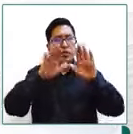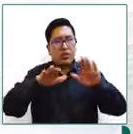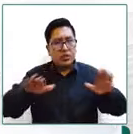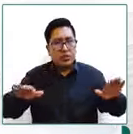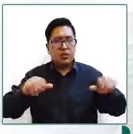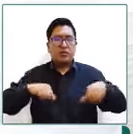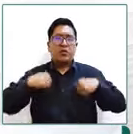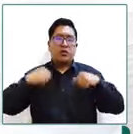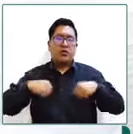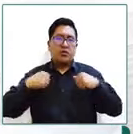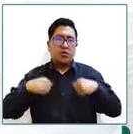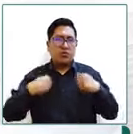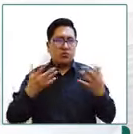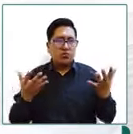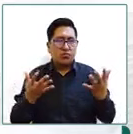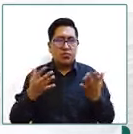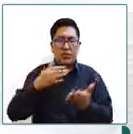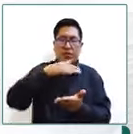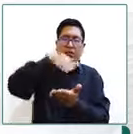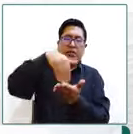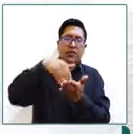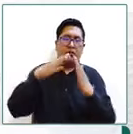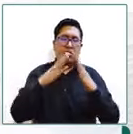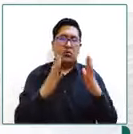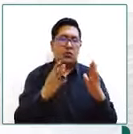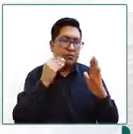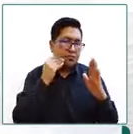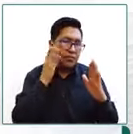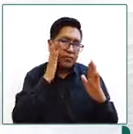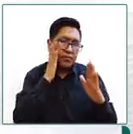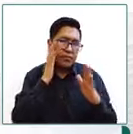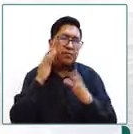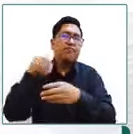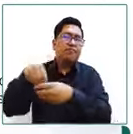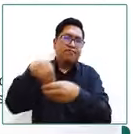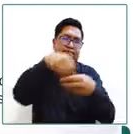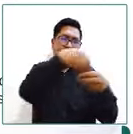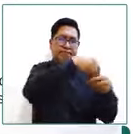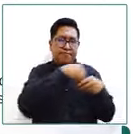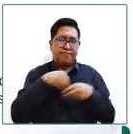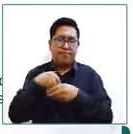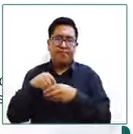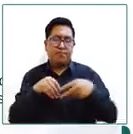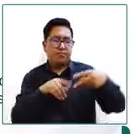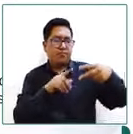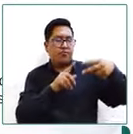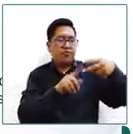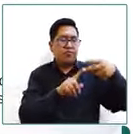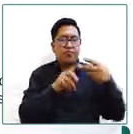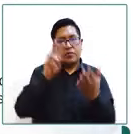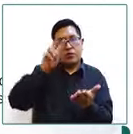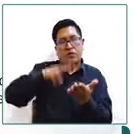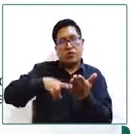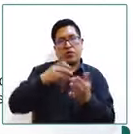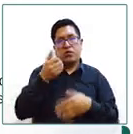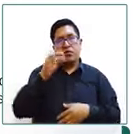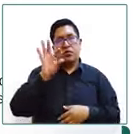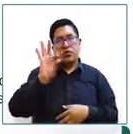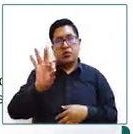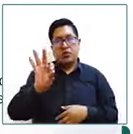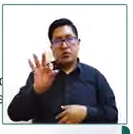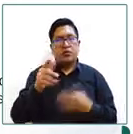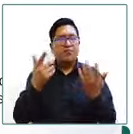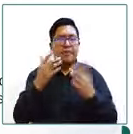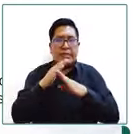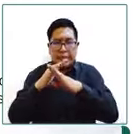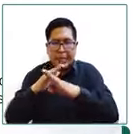y adolescentes en centros de acogimiento de Bolivia y otra que data del 2019 límites al derecho a